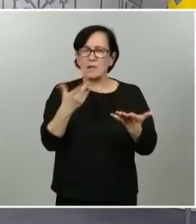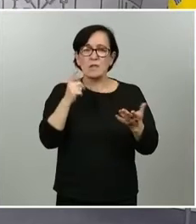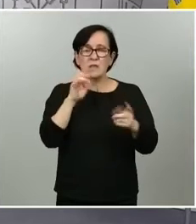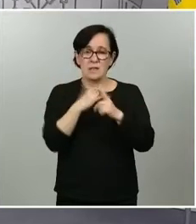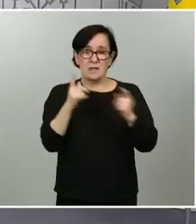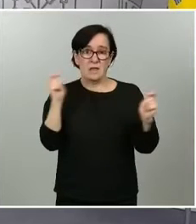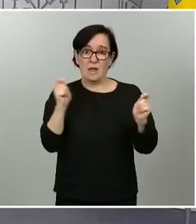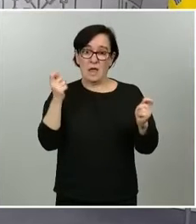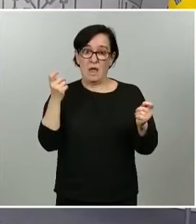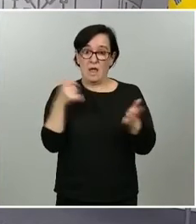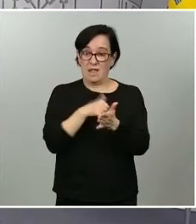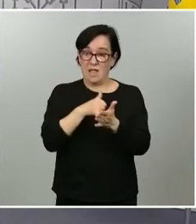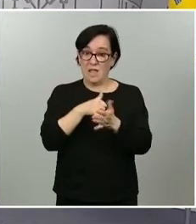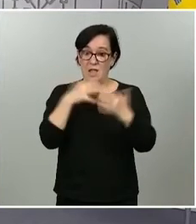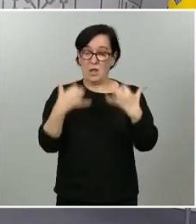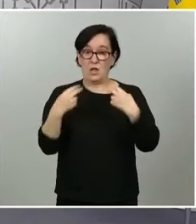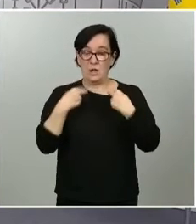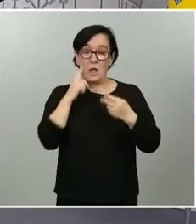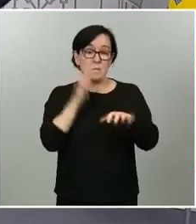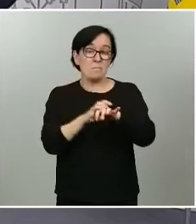congreso dada las estrechas mayorías